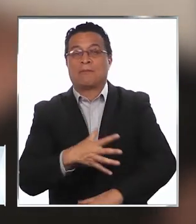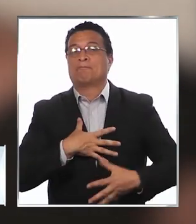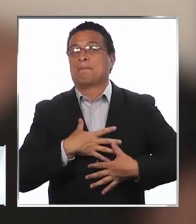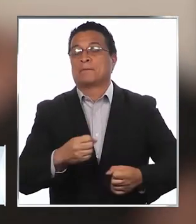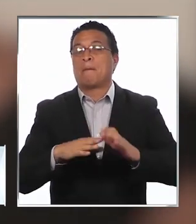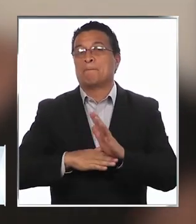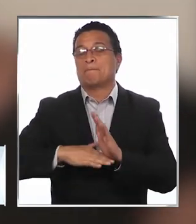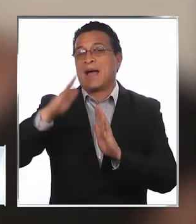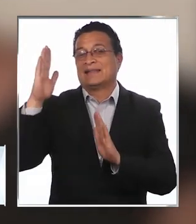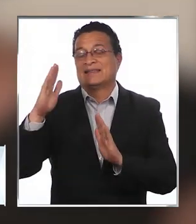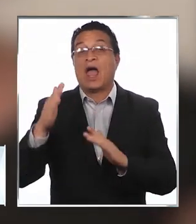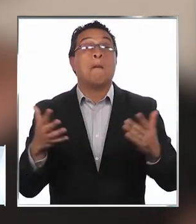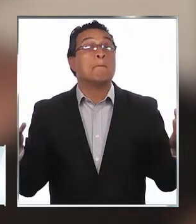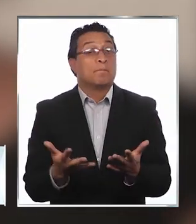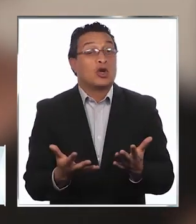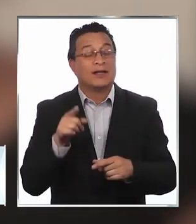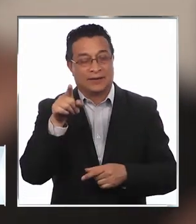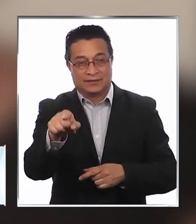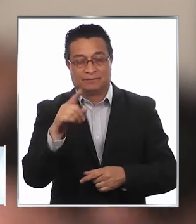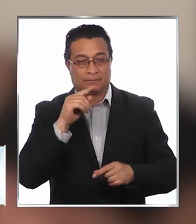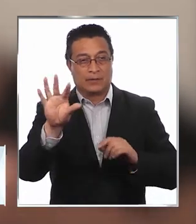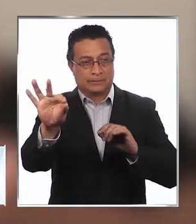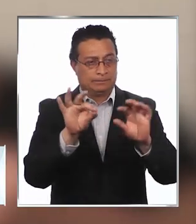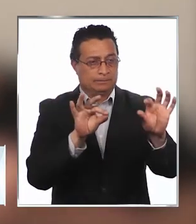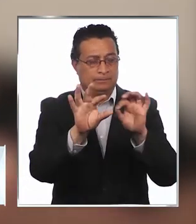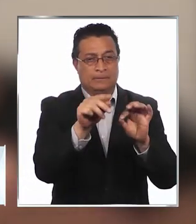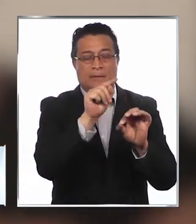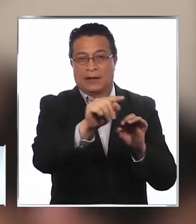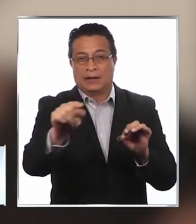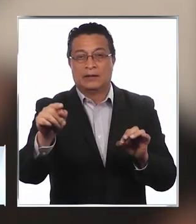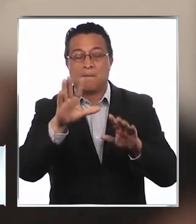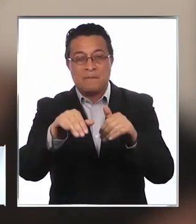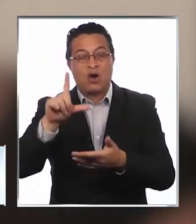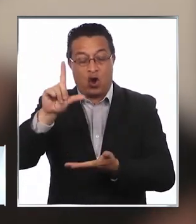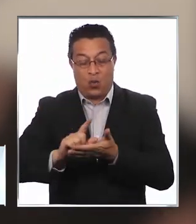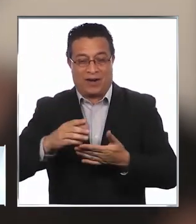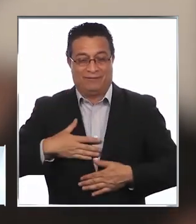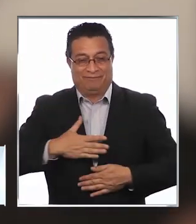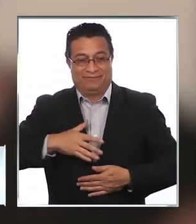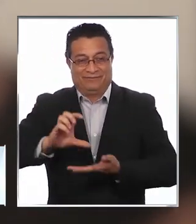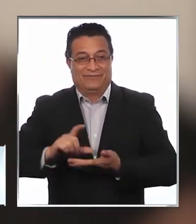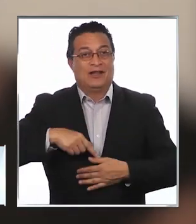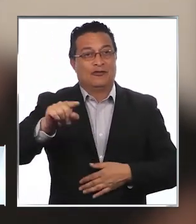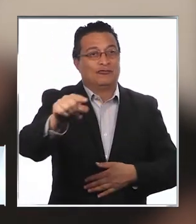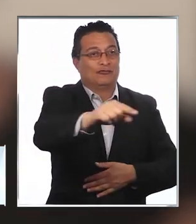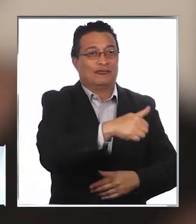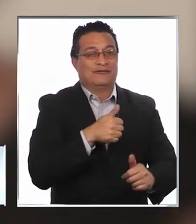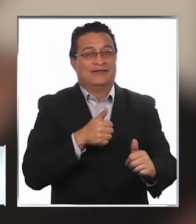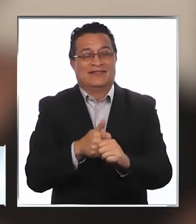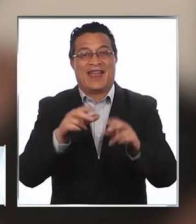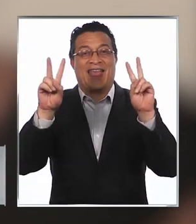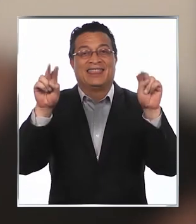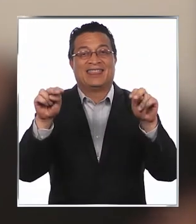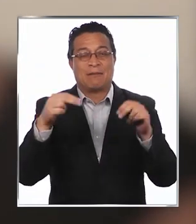son medios que hacen una selección desde el mismo lugar en que están esas personas. Es decir, hay un tema que tiene